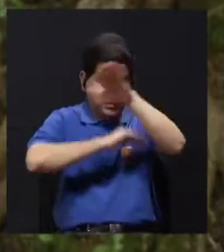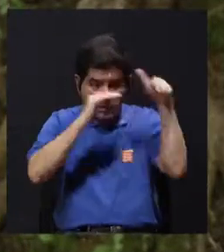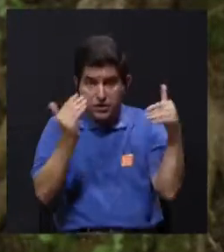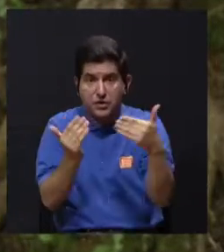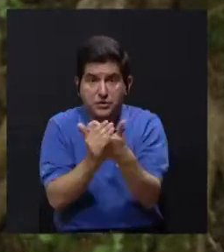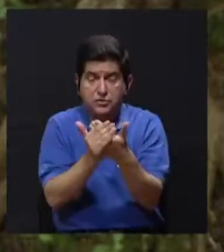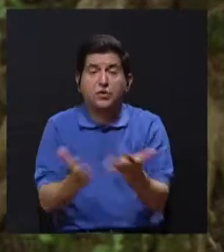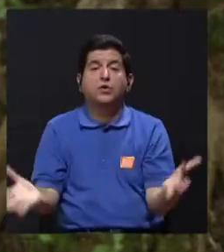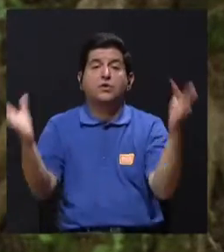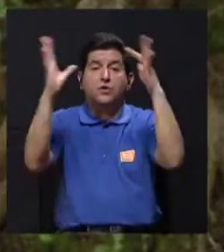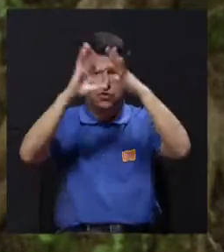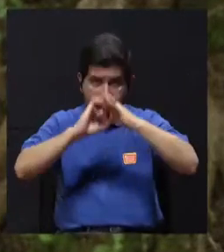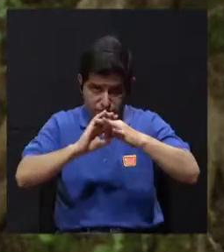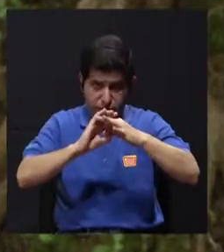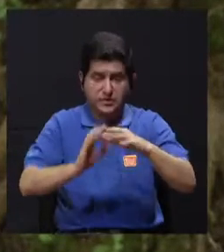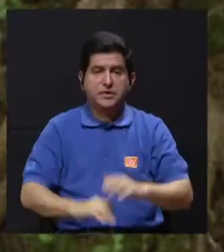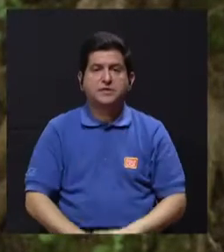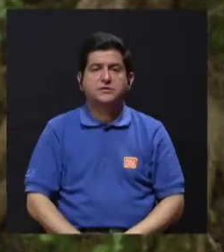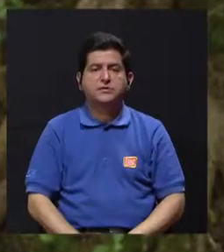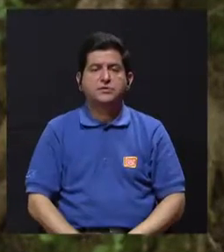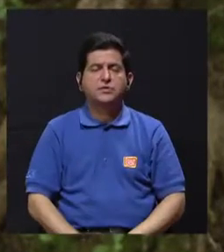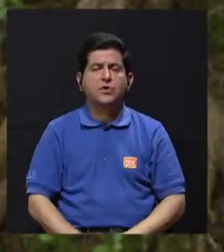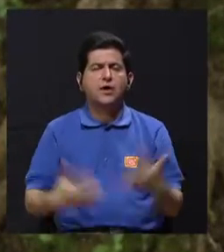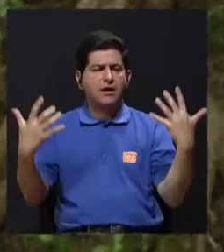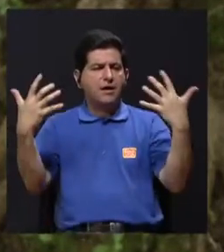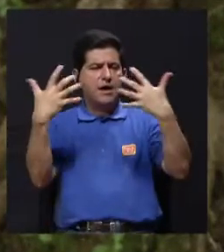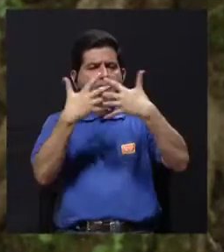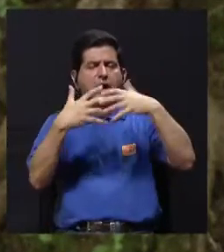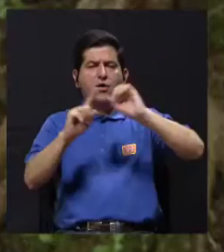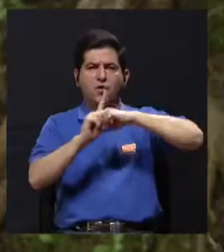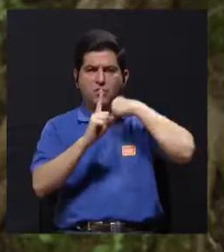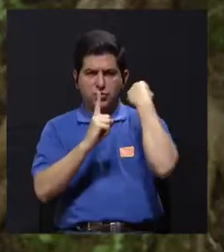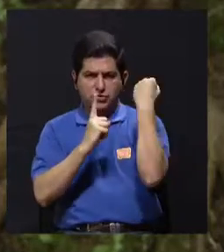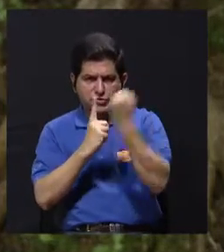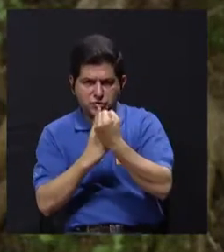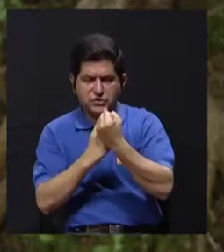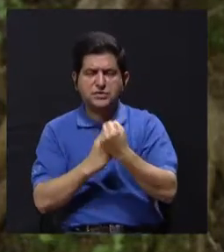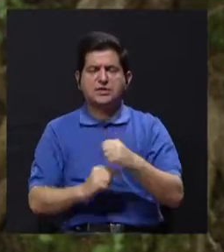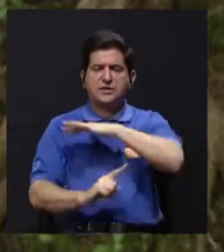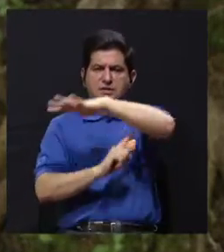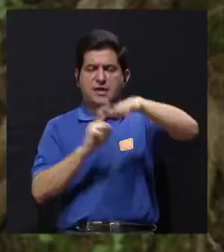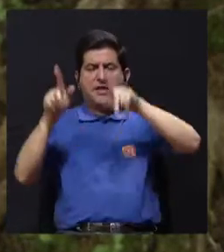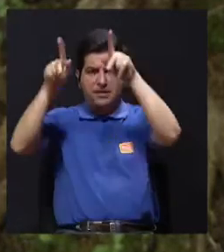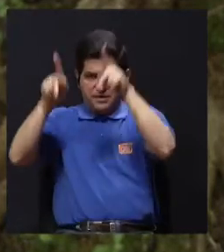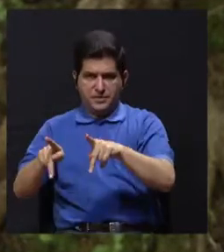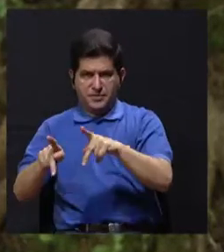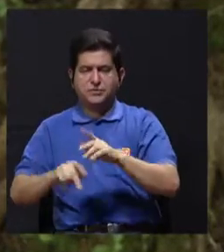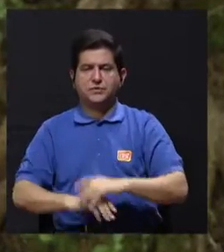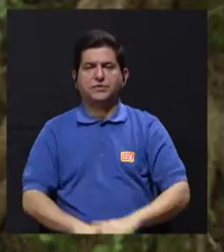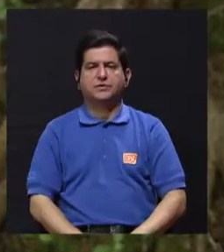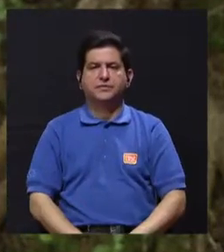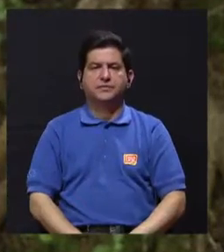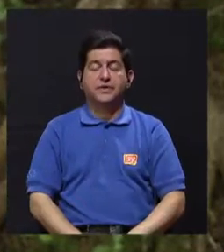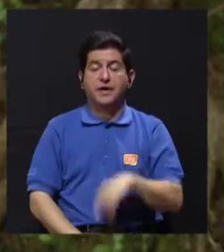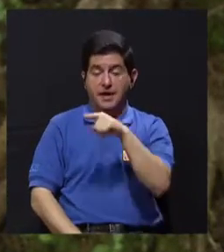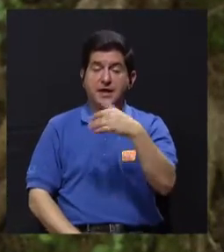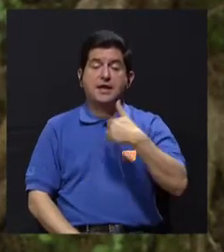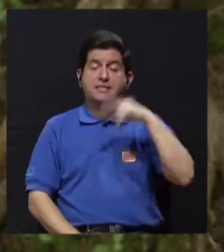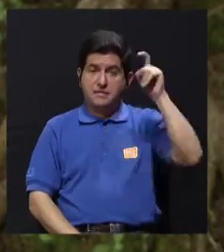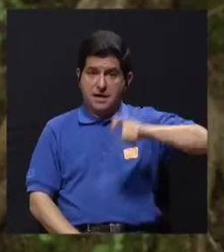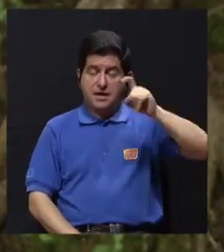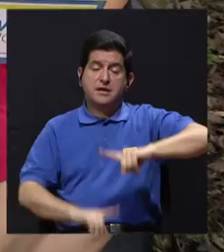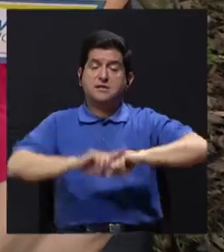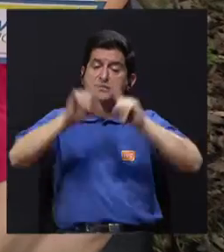ingenieros, arquitectos y tiene todo que ver con cómo se acomoda la sociedad y el entorno a la